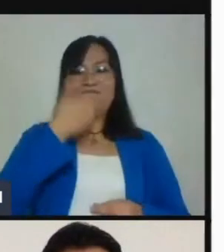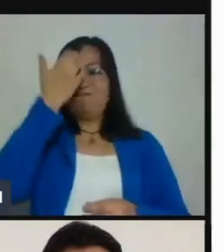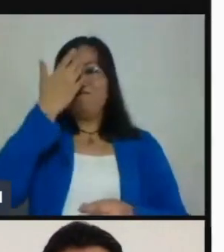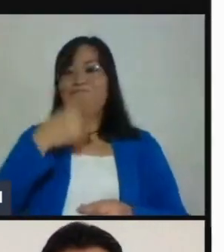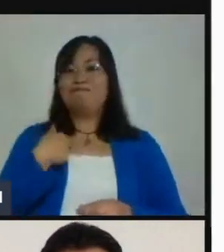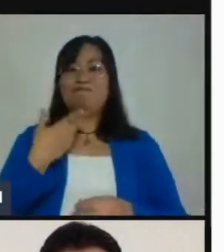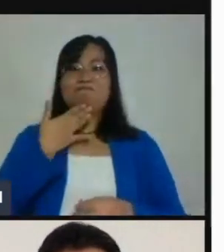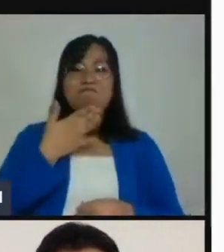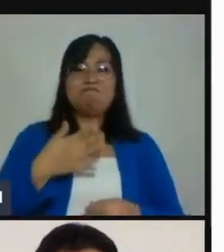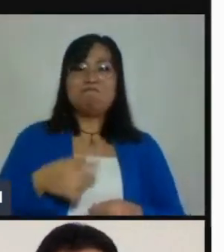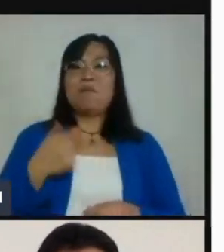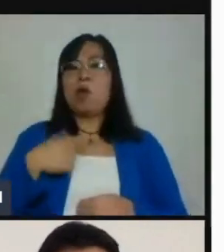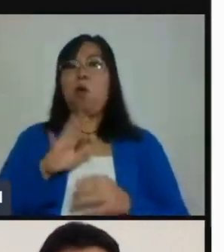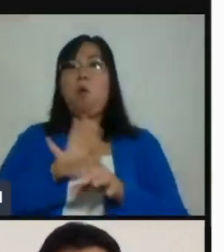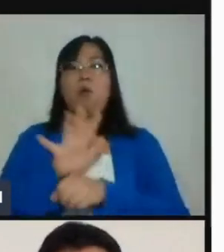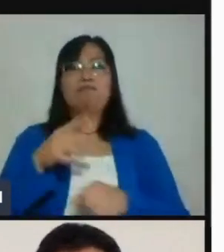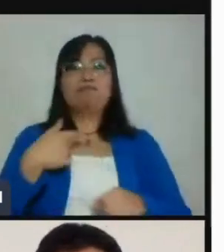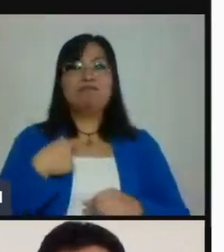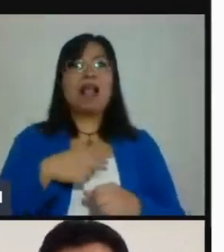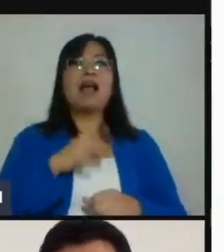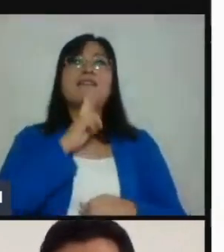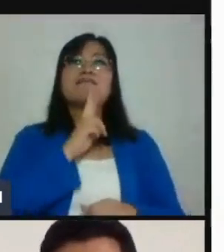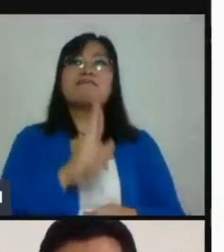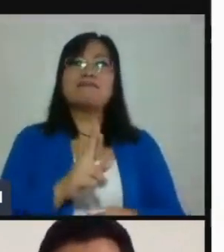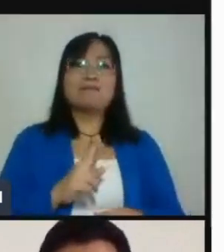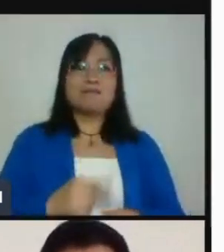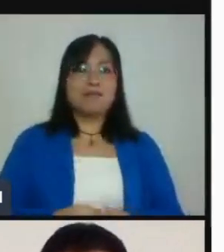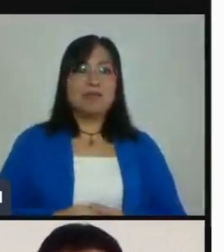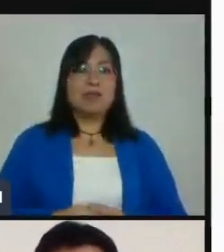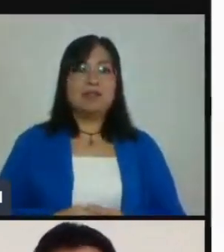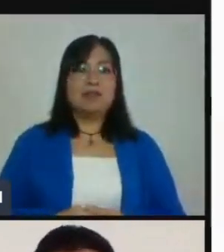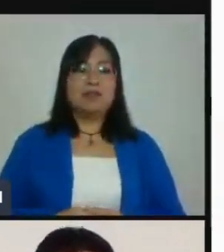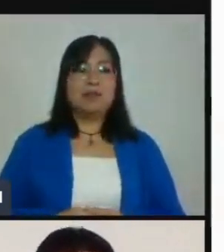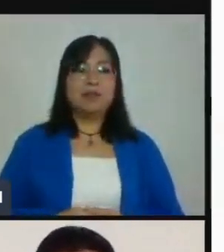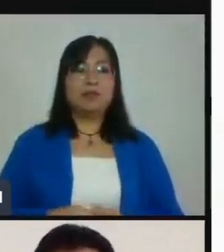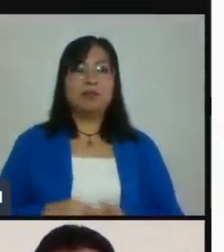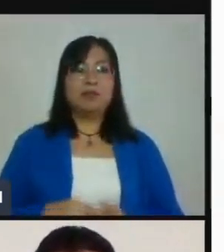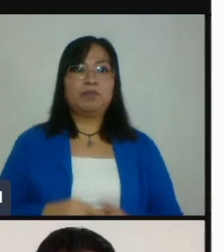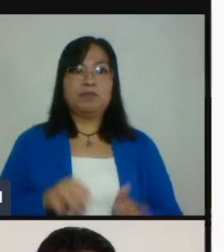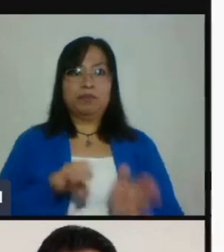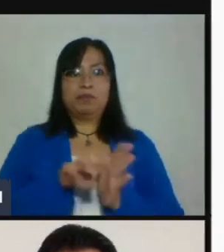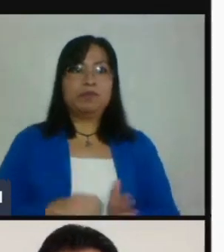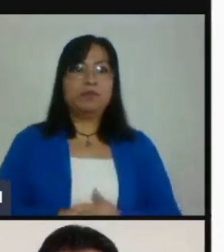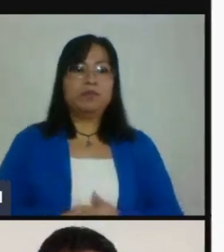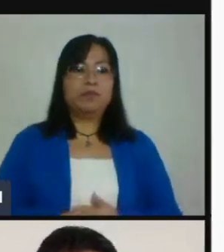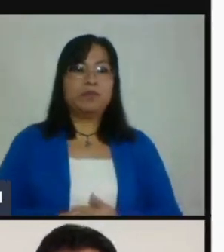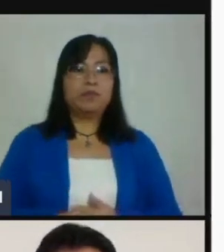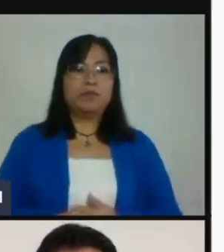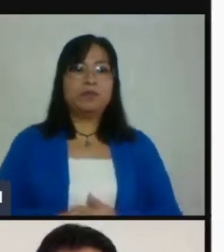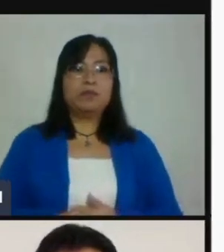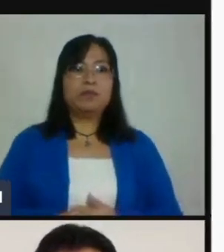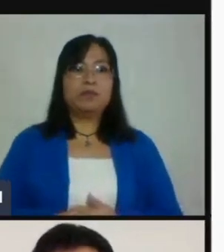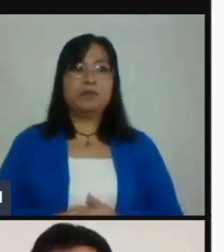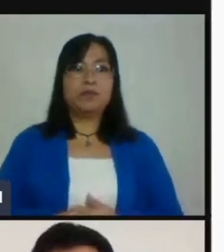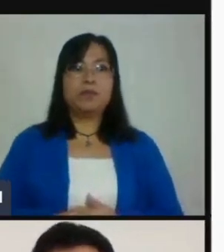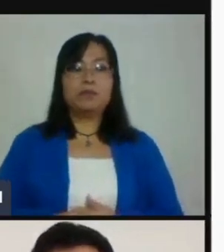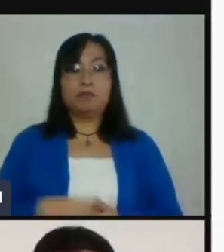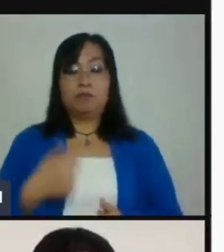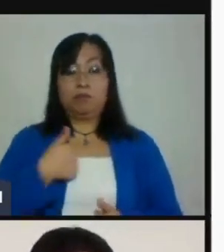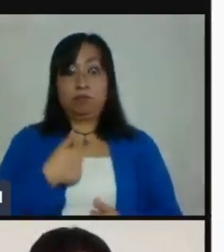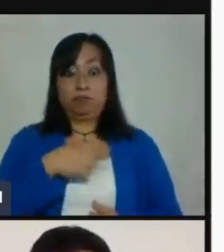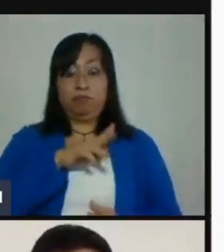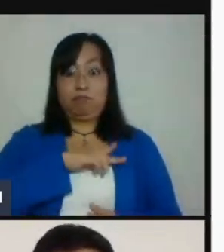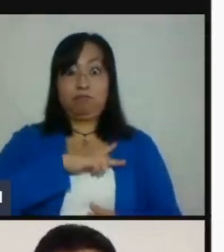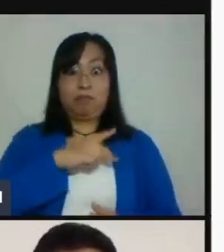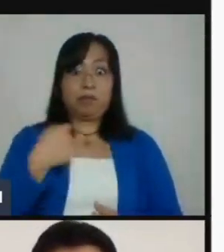mesurados y hay que buscar estabilidad. Para que se den un ejemplo, yo considero que a nuestra institución en